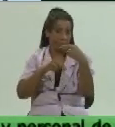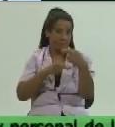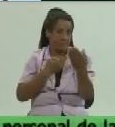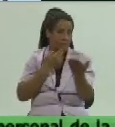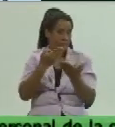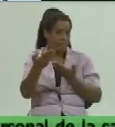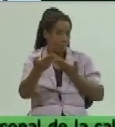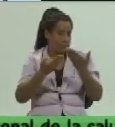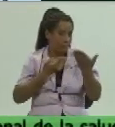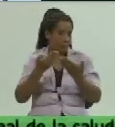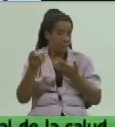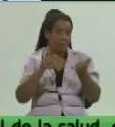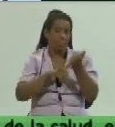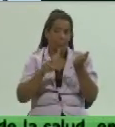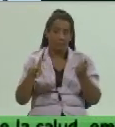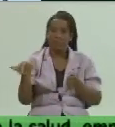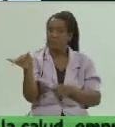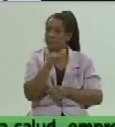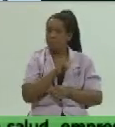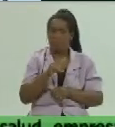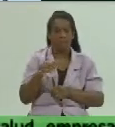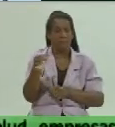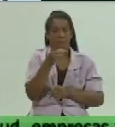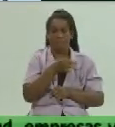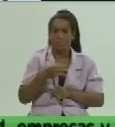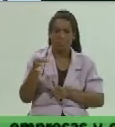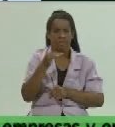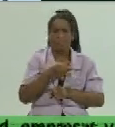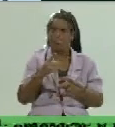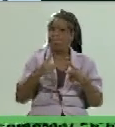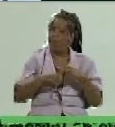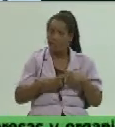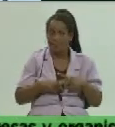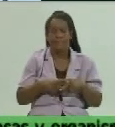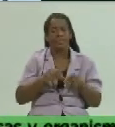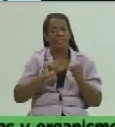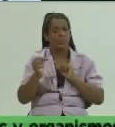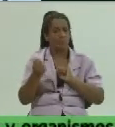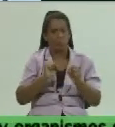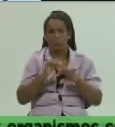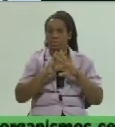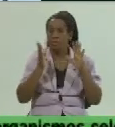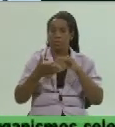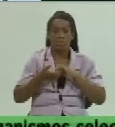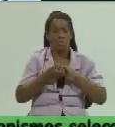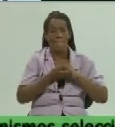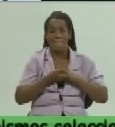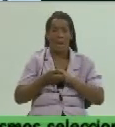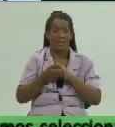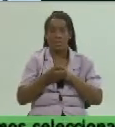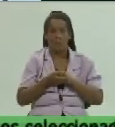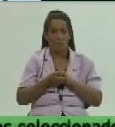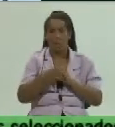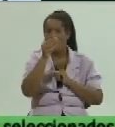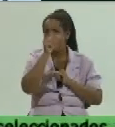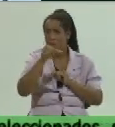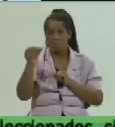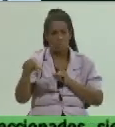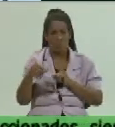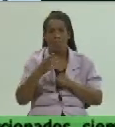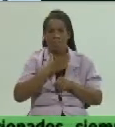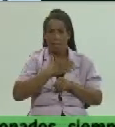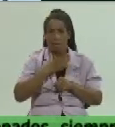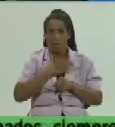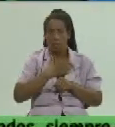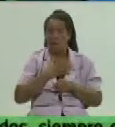provincia igual en los municipios existe hoy un control de todos los compañeros que se dedican a esta actividad tanto en la provincia como en los